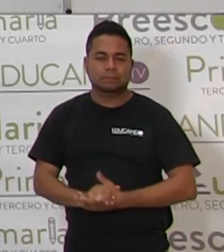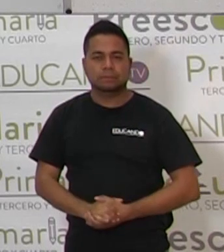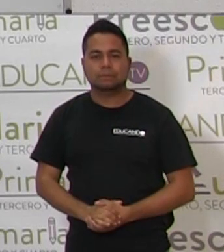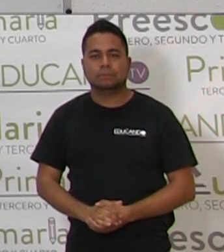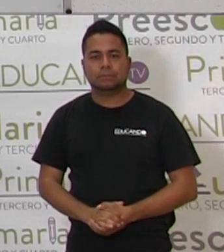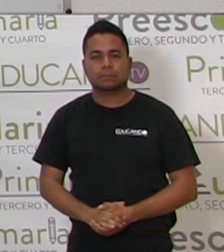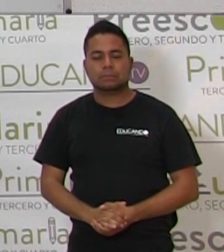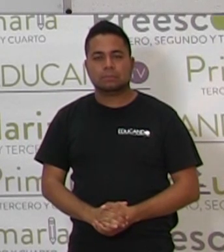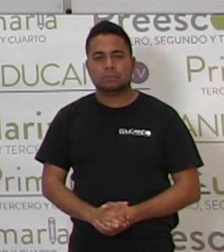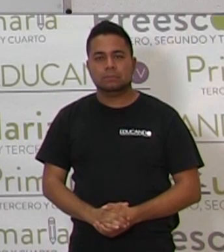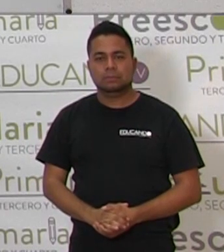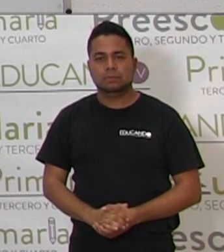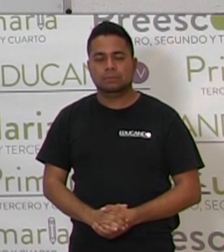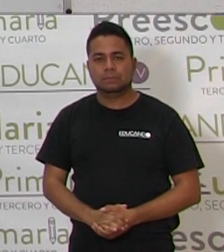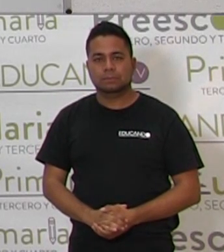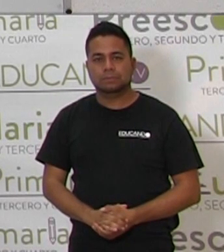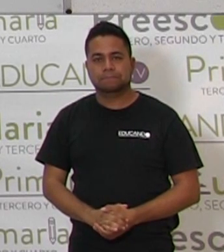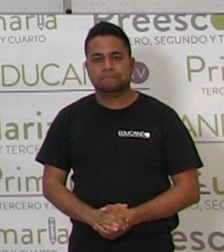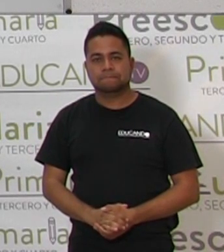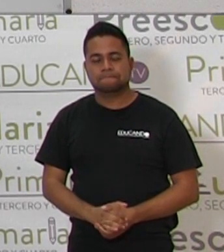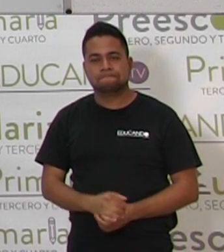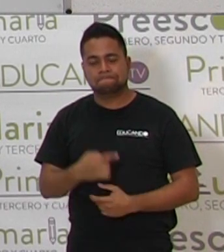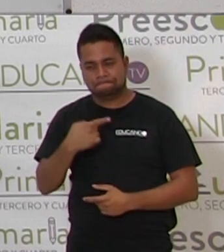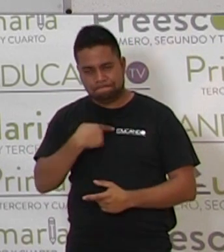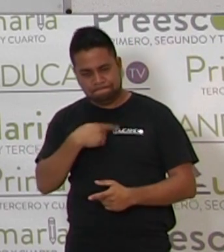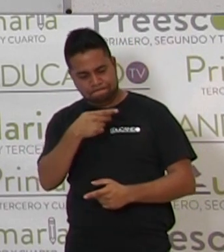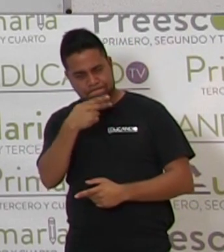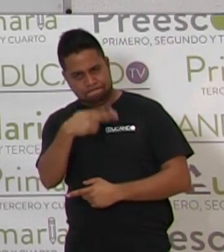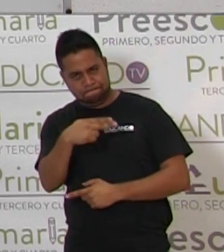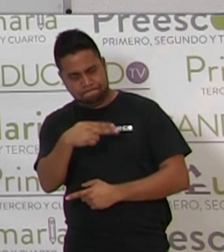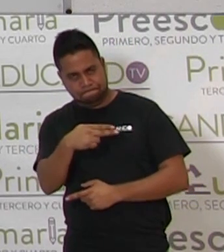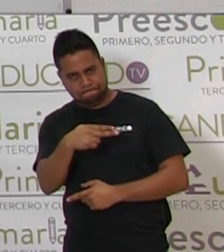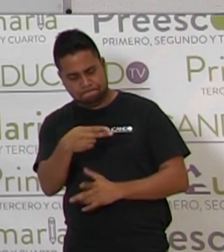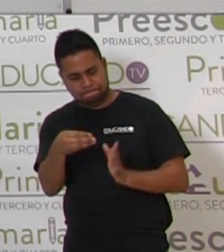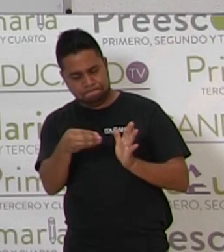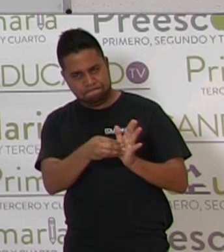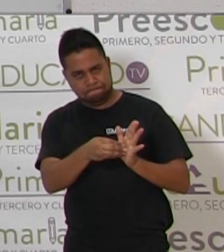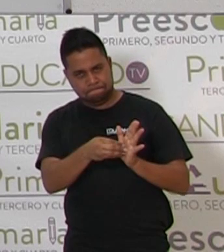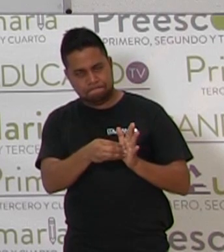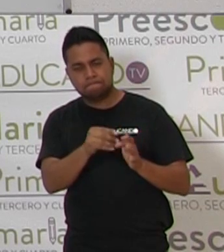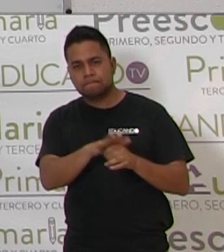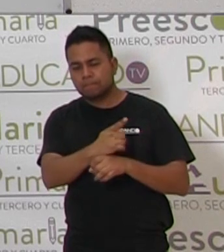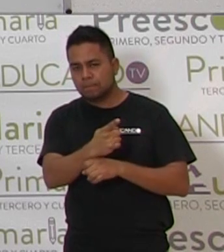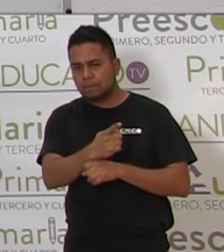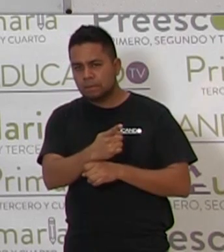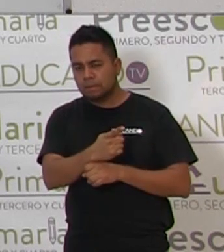Y decidimos ponerle este porque tenía más vocal.